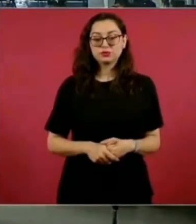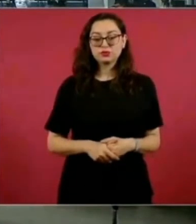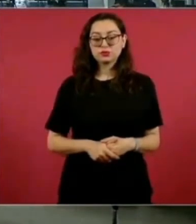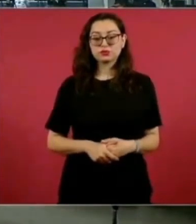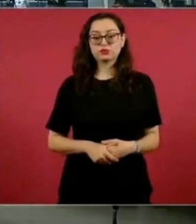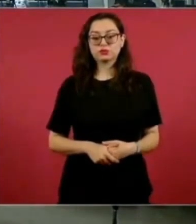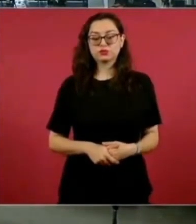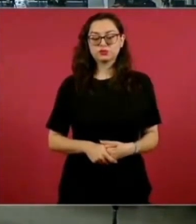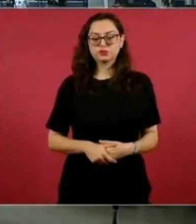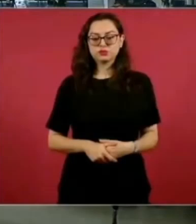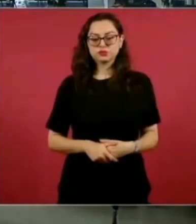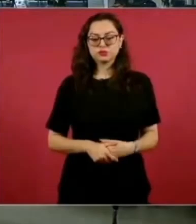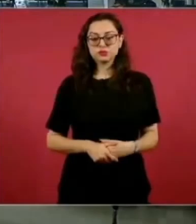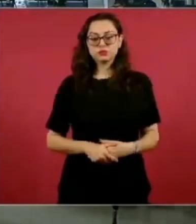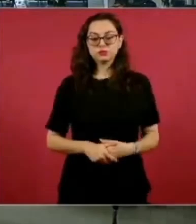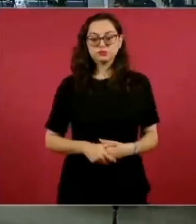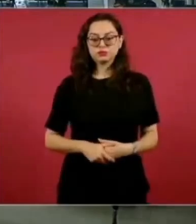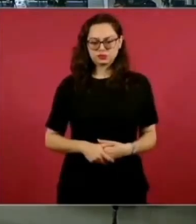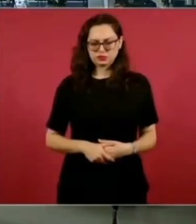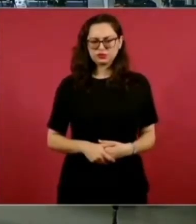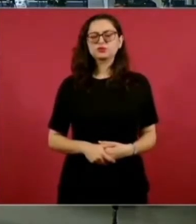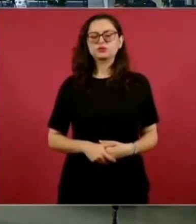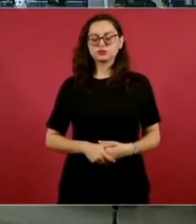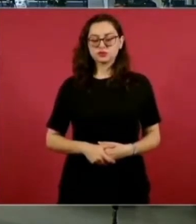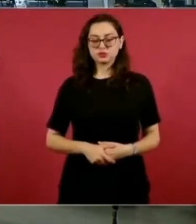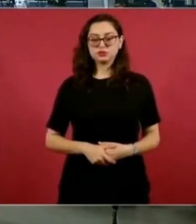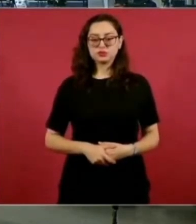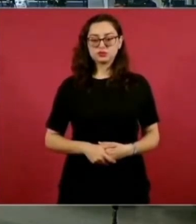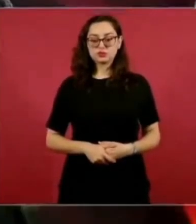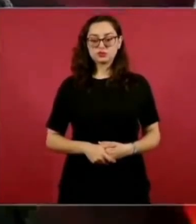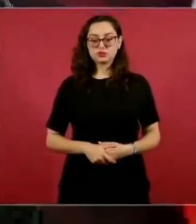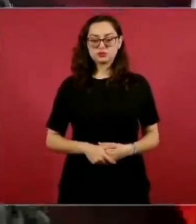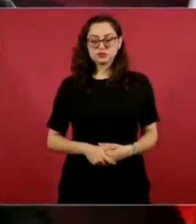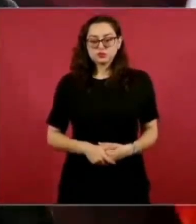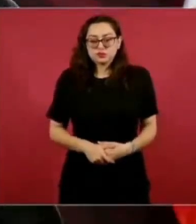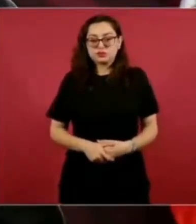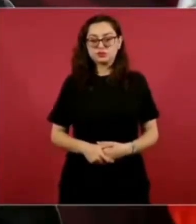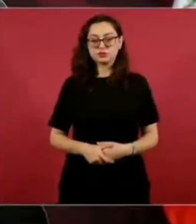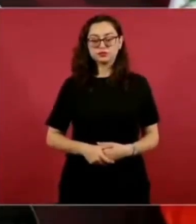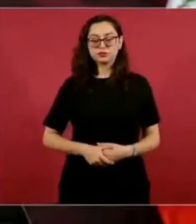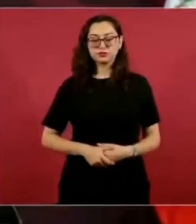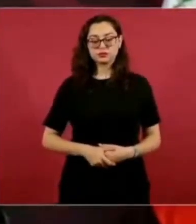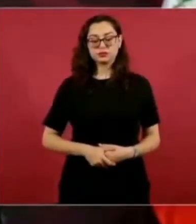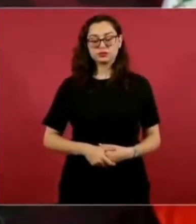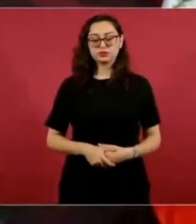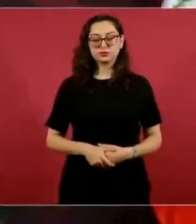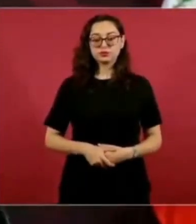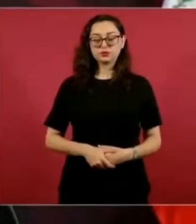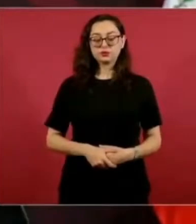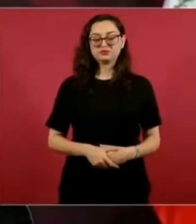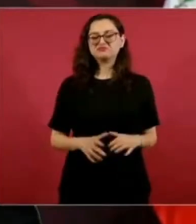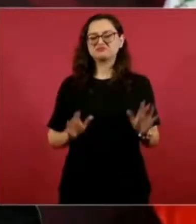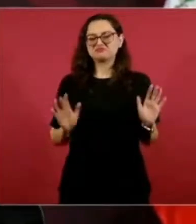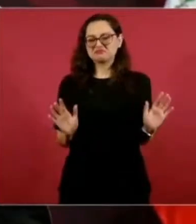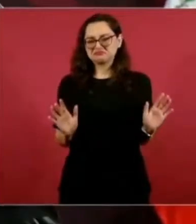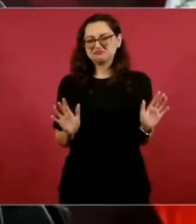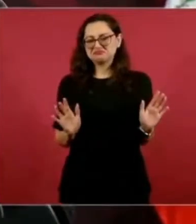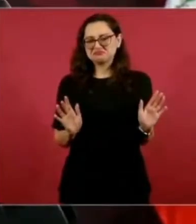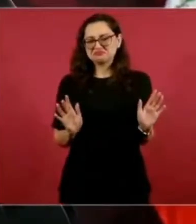Sí, sí, pero puede ser que por cuestiones